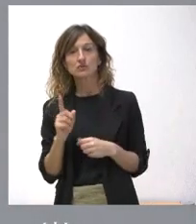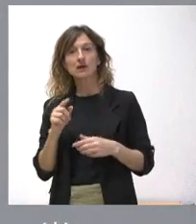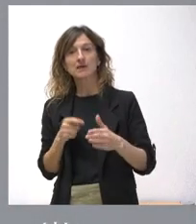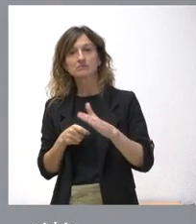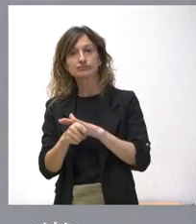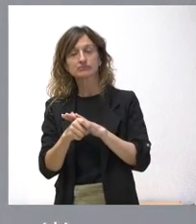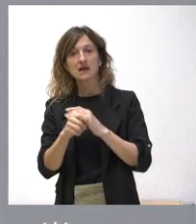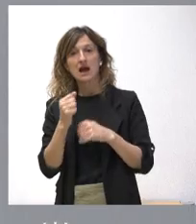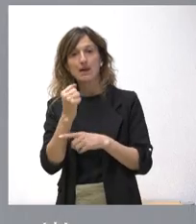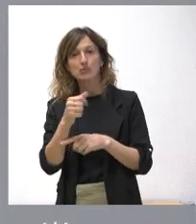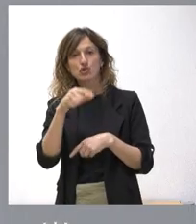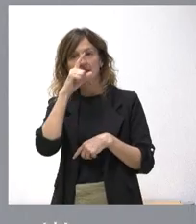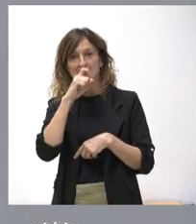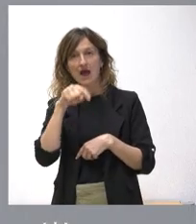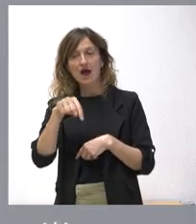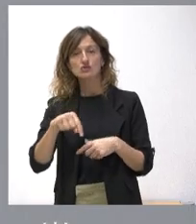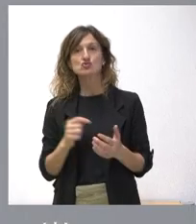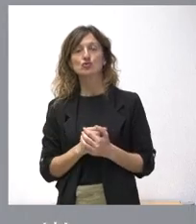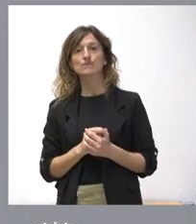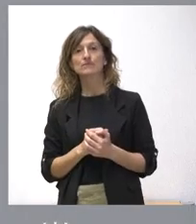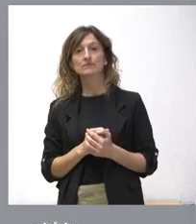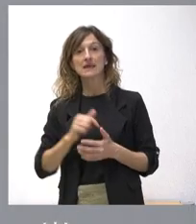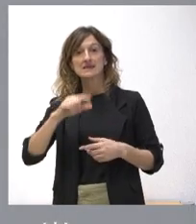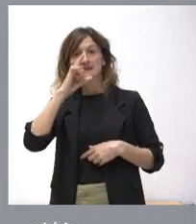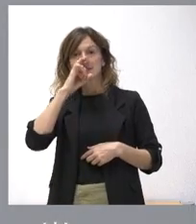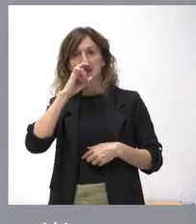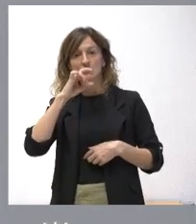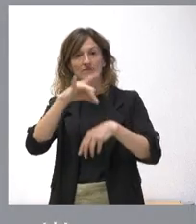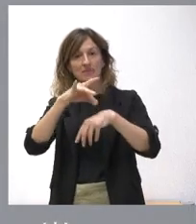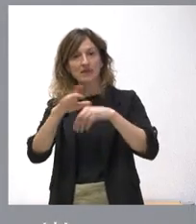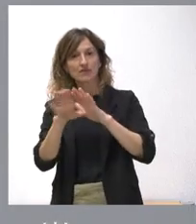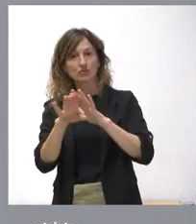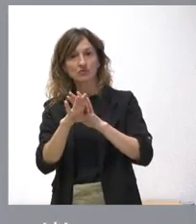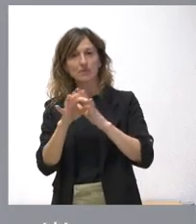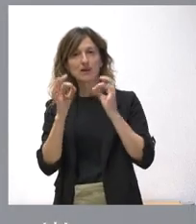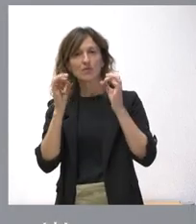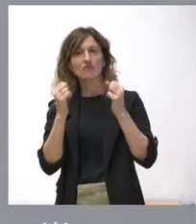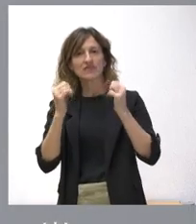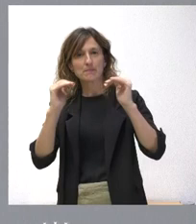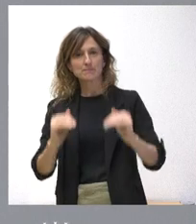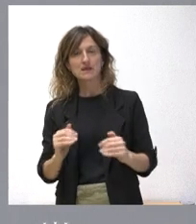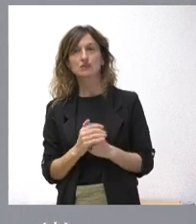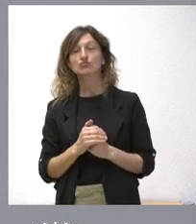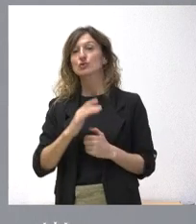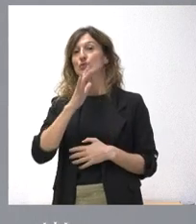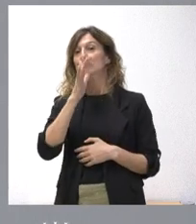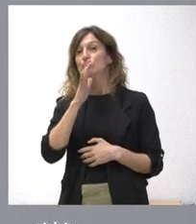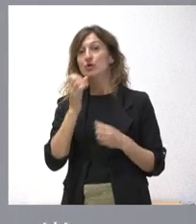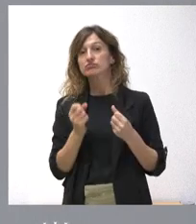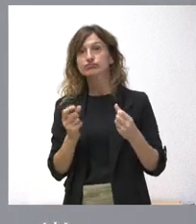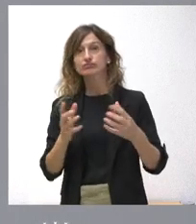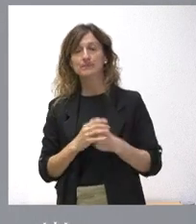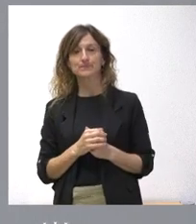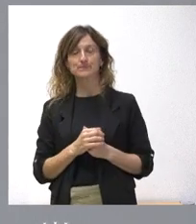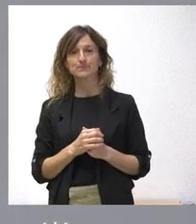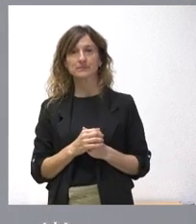de apoyos para el año 2024. Es un año donde todavía sigue la enfermedad, pero con menos intensidad que en el pasado. ¿Por qué? Por varios factores. Primero, porque